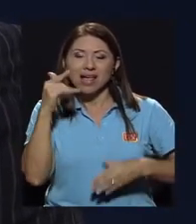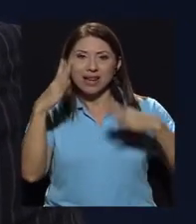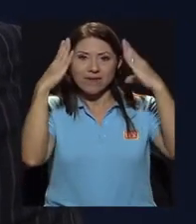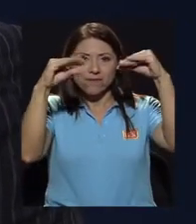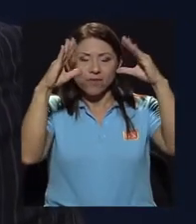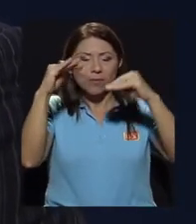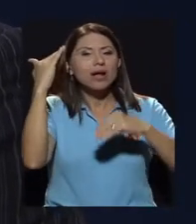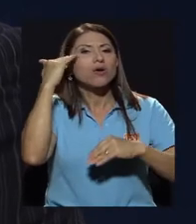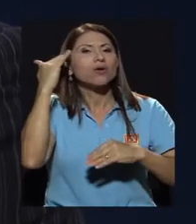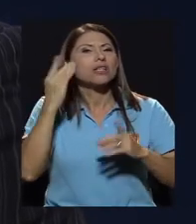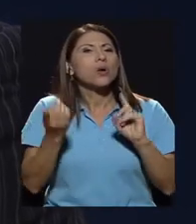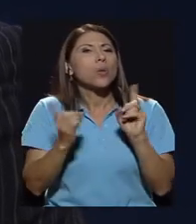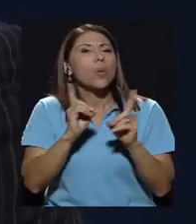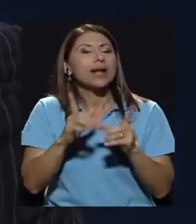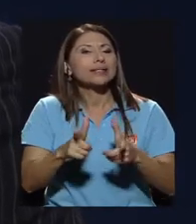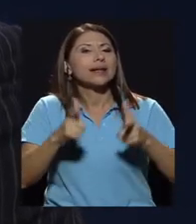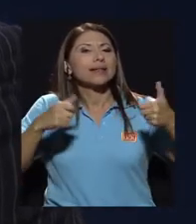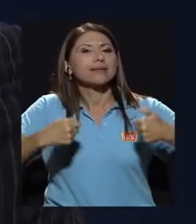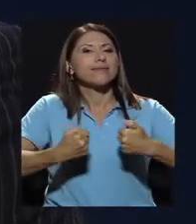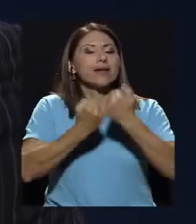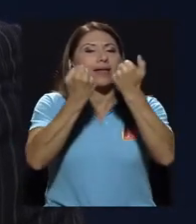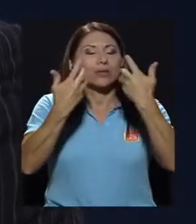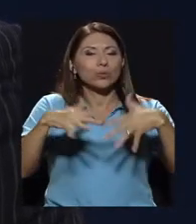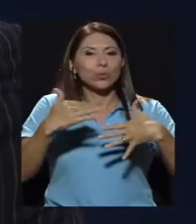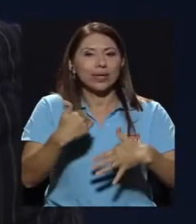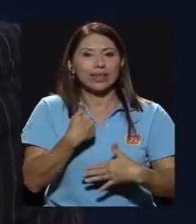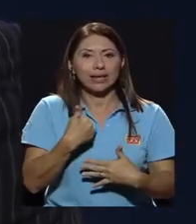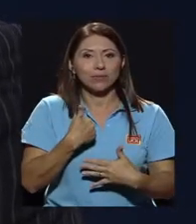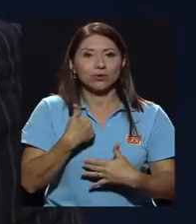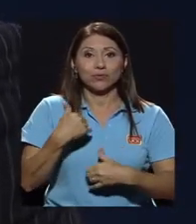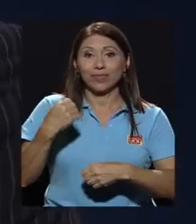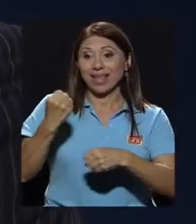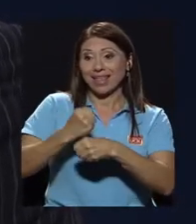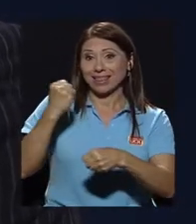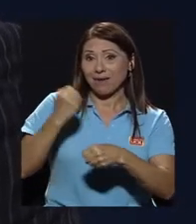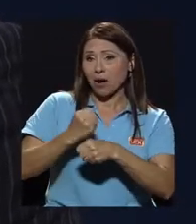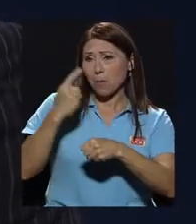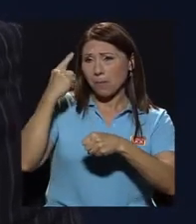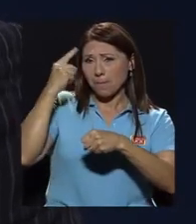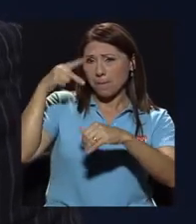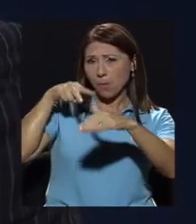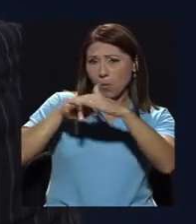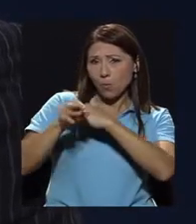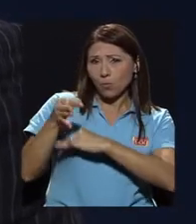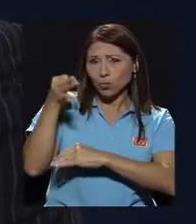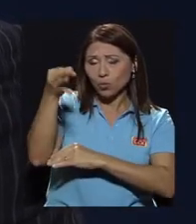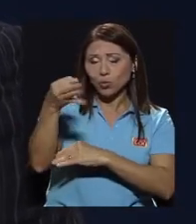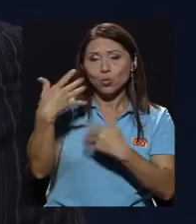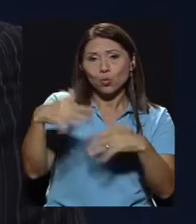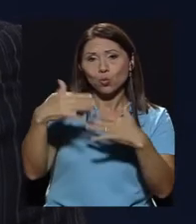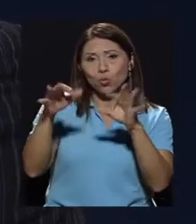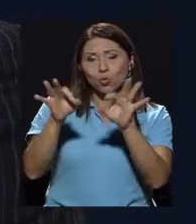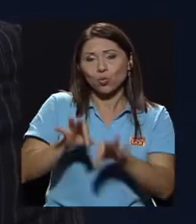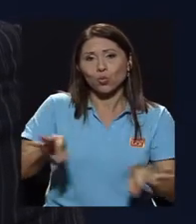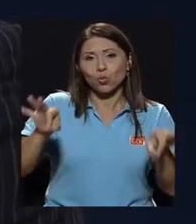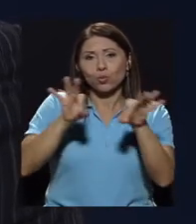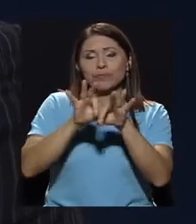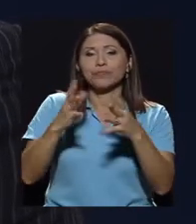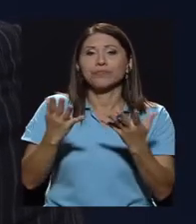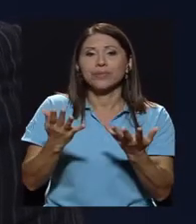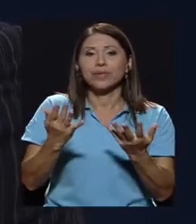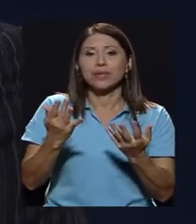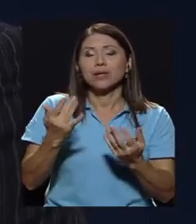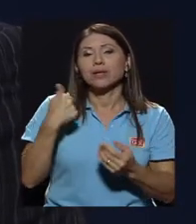los grandes retos y desafíos que tenemos. El trabajo en perspectivas a futuro es bastante valioso y creo